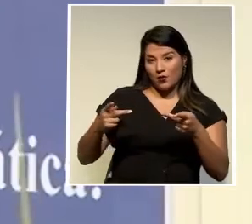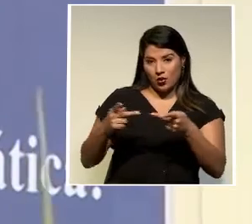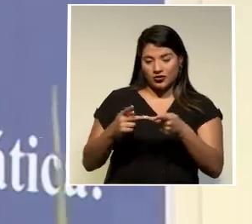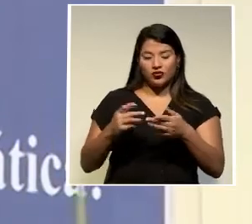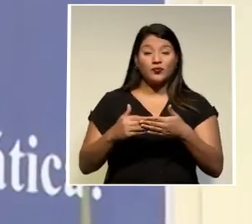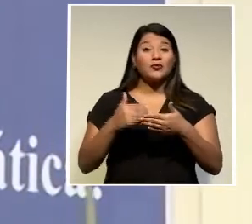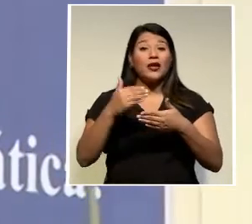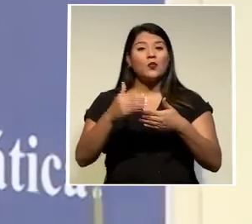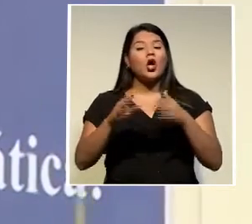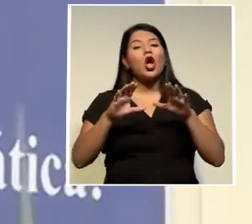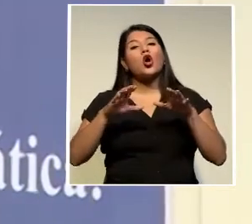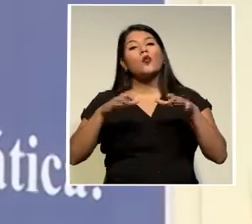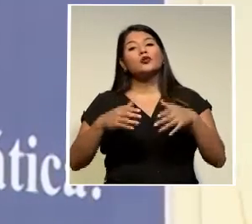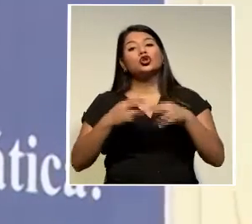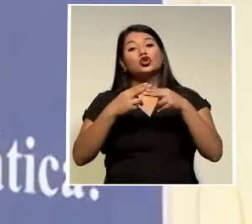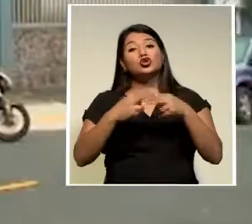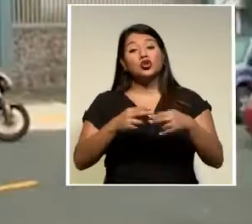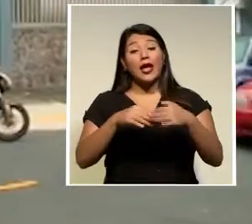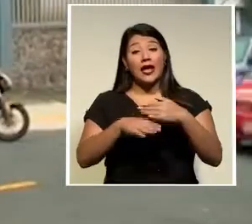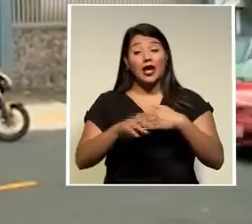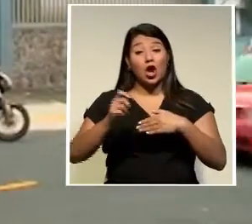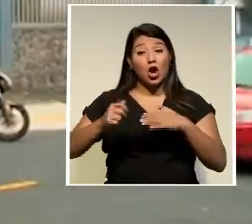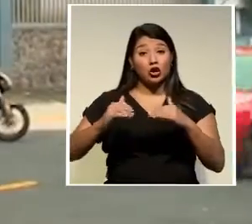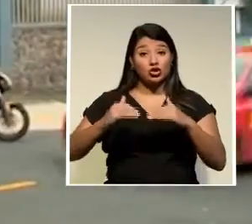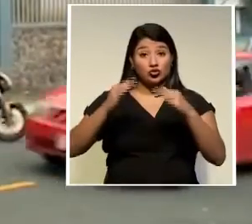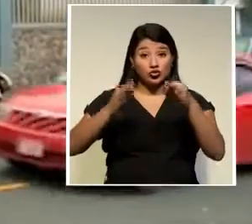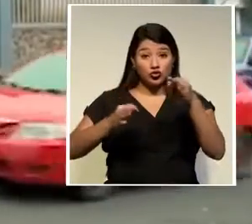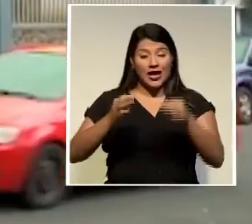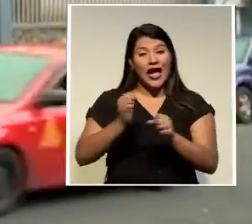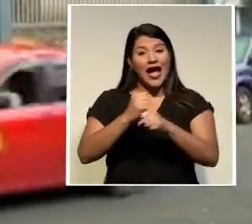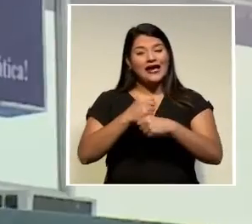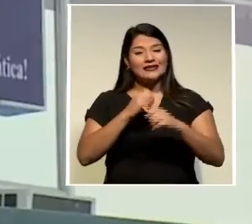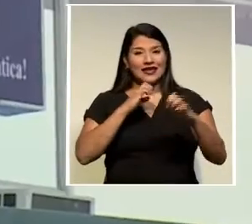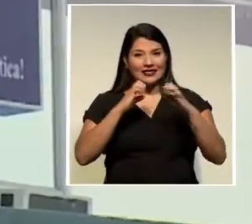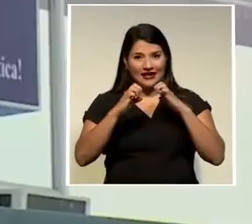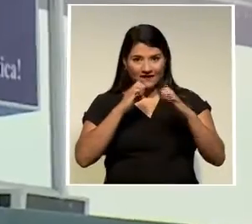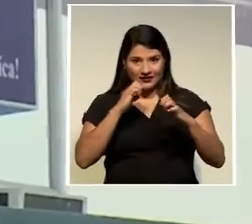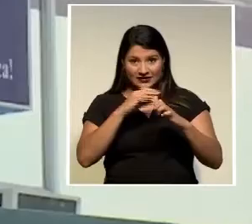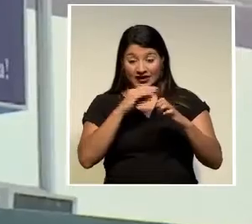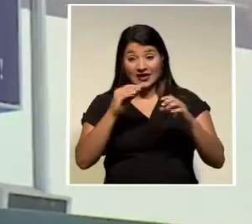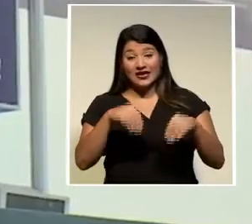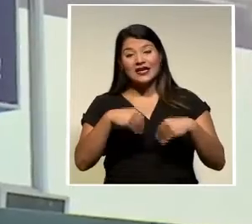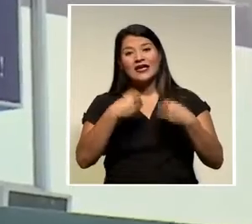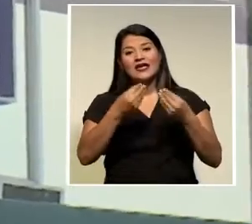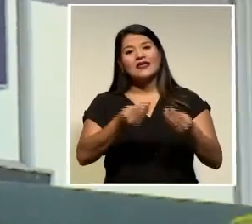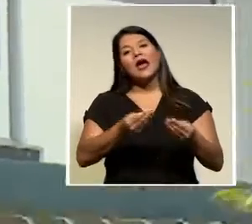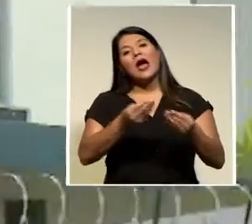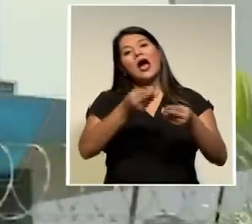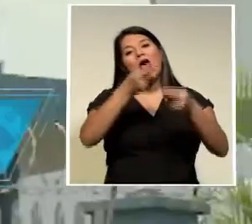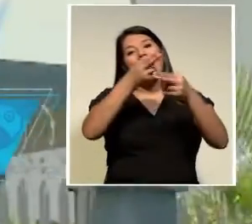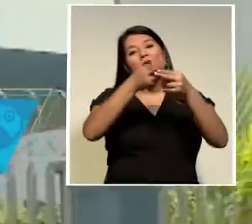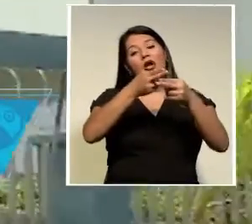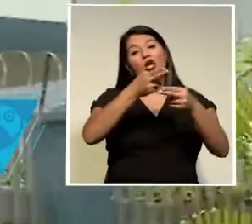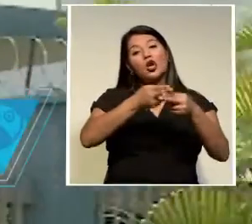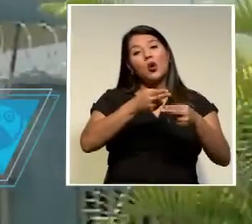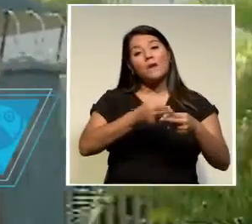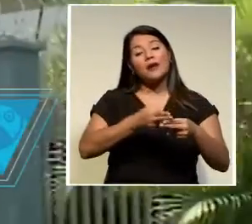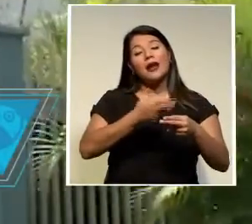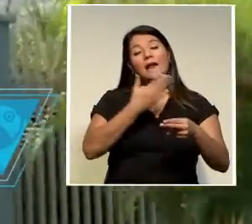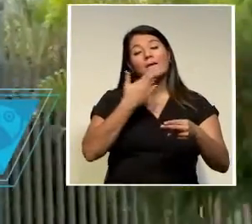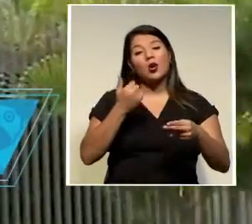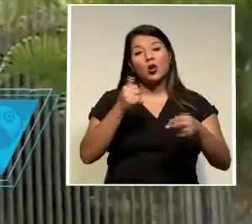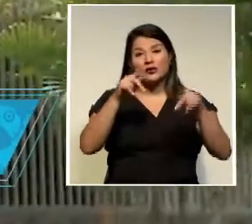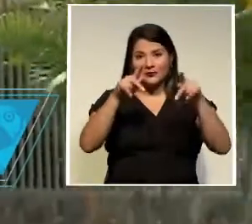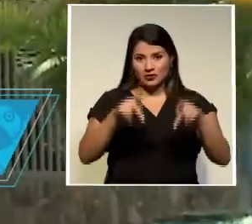comisión de nombramiento de la corte suprema justicia efectuará la entrevista a cada uno de ellos y brindará una nómina con las personas mejor calificadas para que los